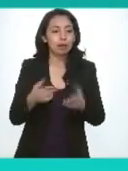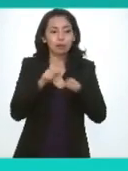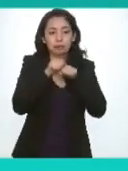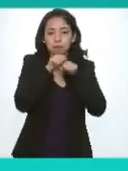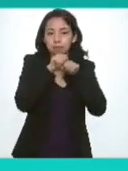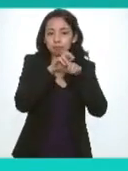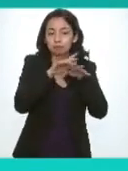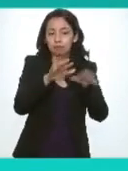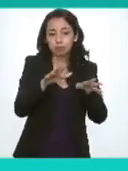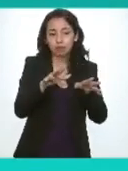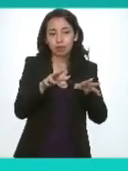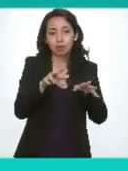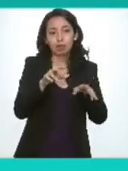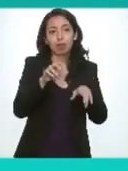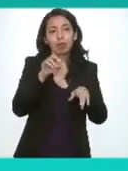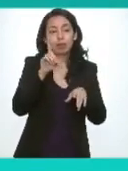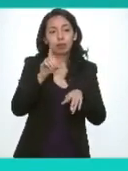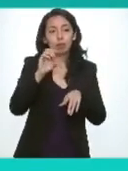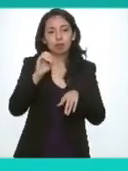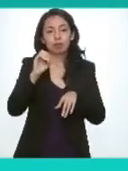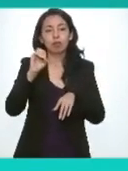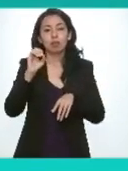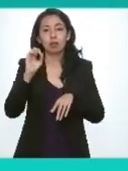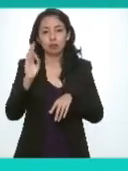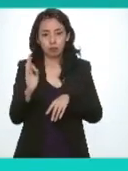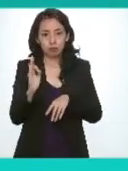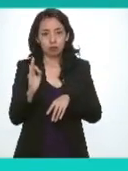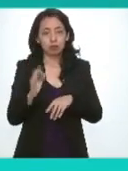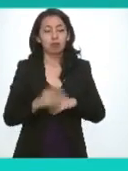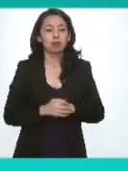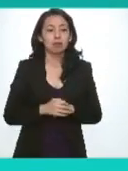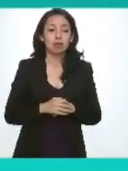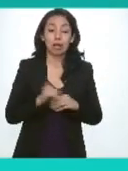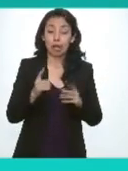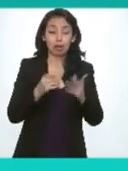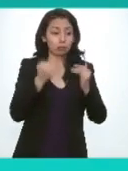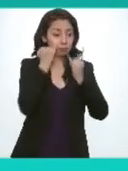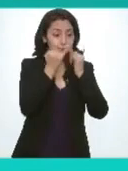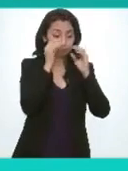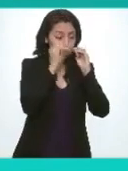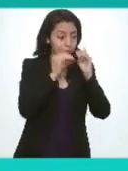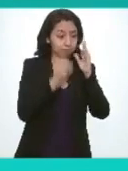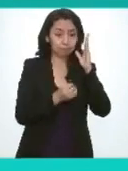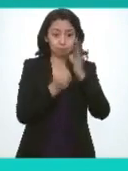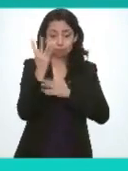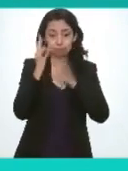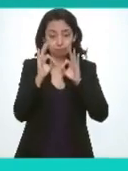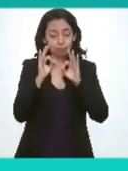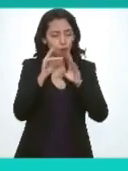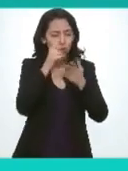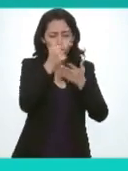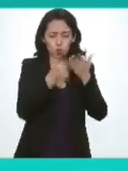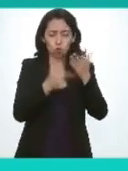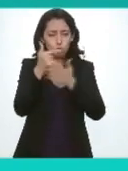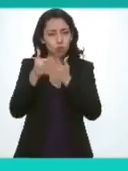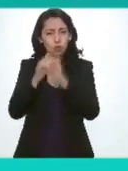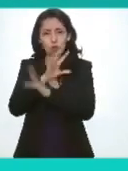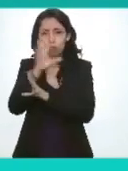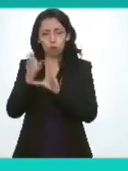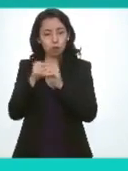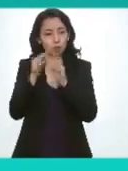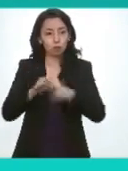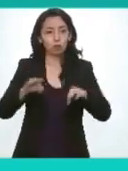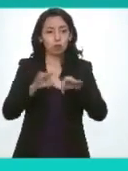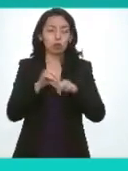publicarla en diario oficial de la federación tiene muchos aspectos novedosos todos son muy importantes porque como ustedes